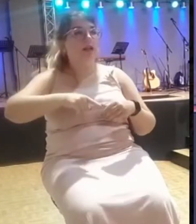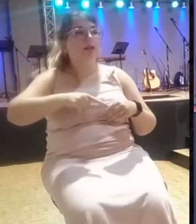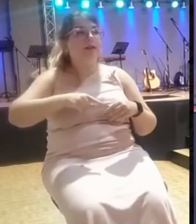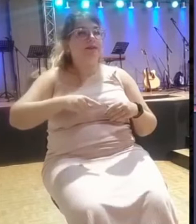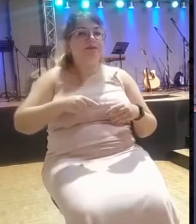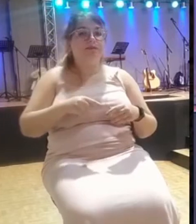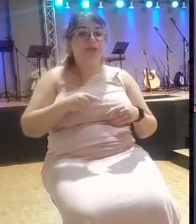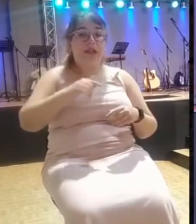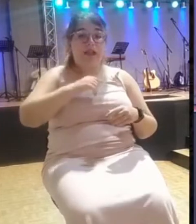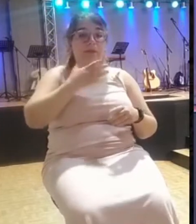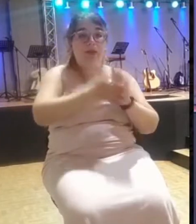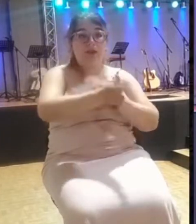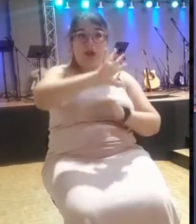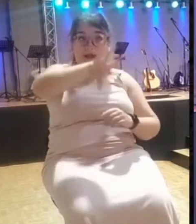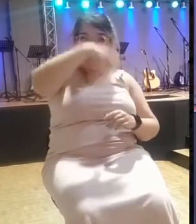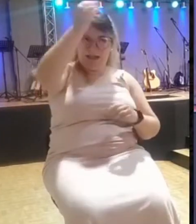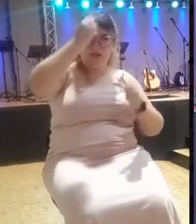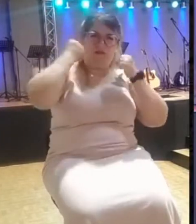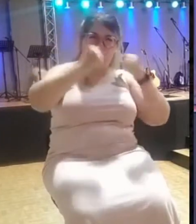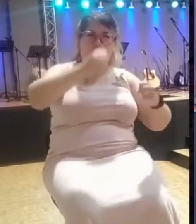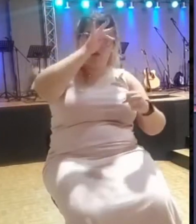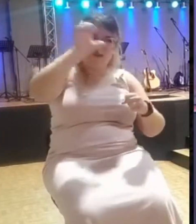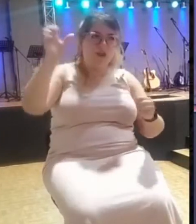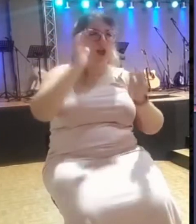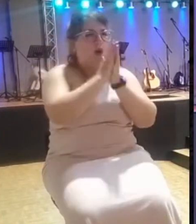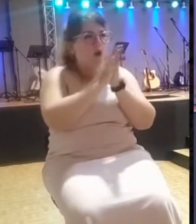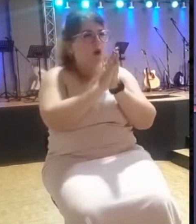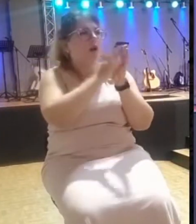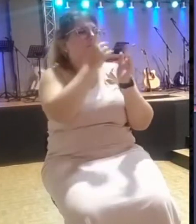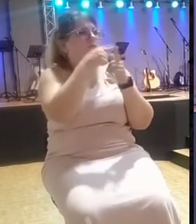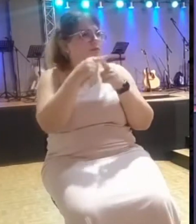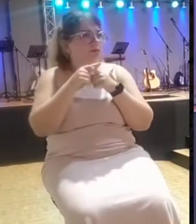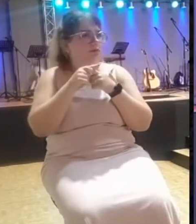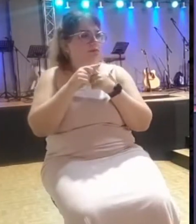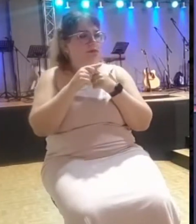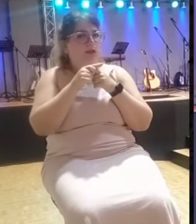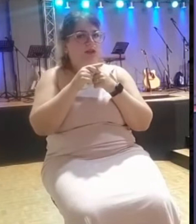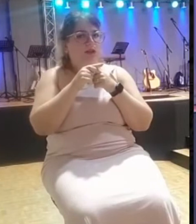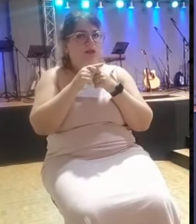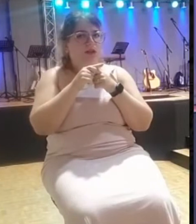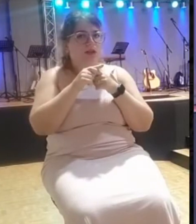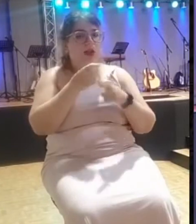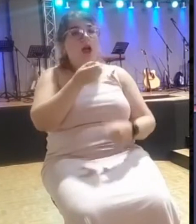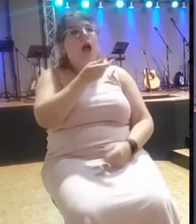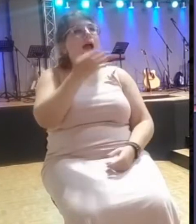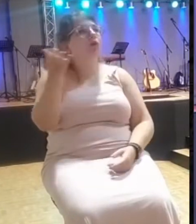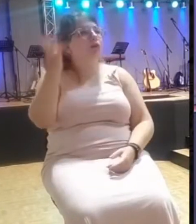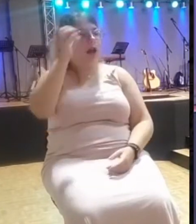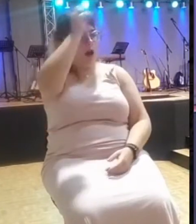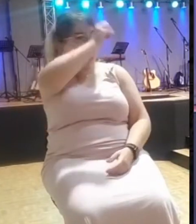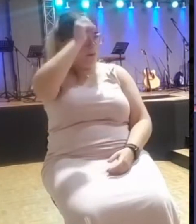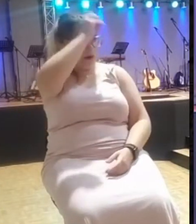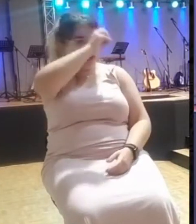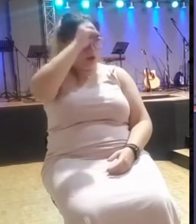claro, Elías era un hombre de fe, era un hombre que oraba y las cosas acontecían. Entonces, algunos comentaristas han